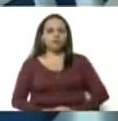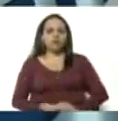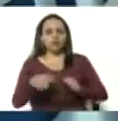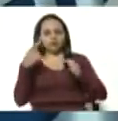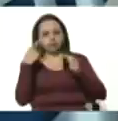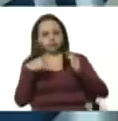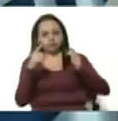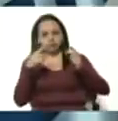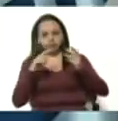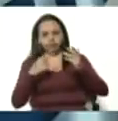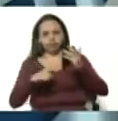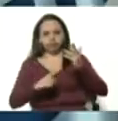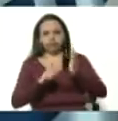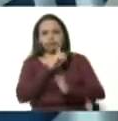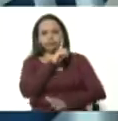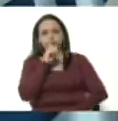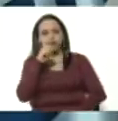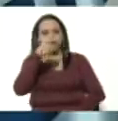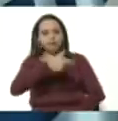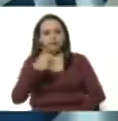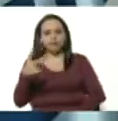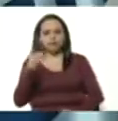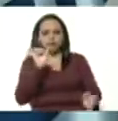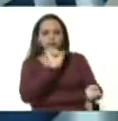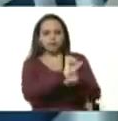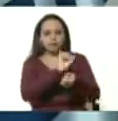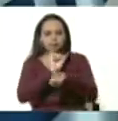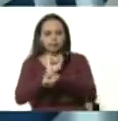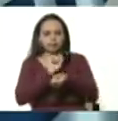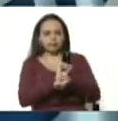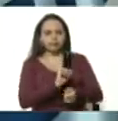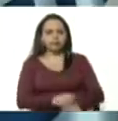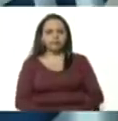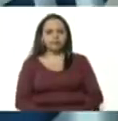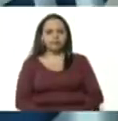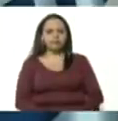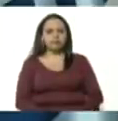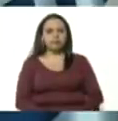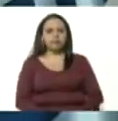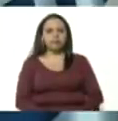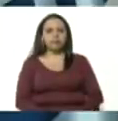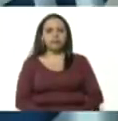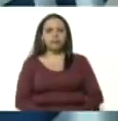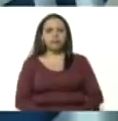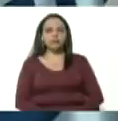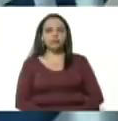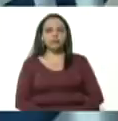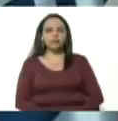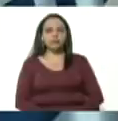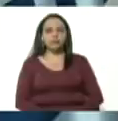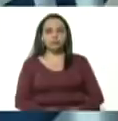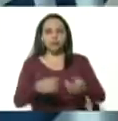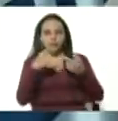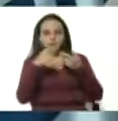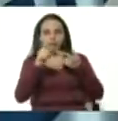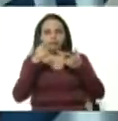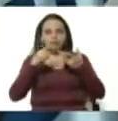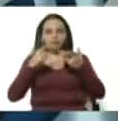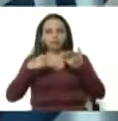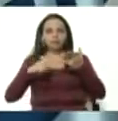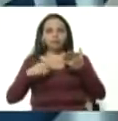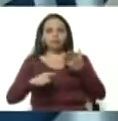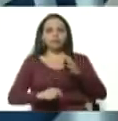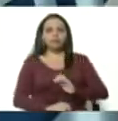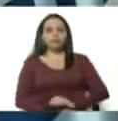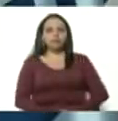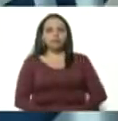Ballestero Giovanni Jiménez Moreno Jonathan Aquino Zapata David García Álvarez